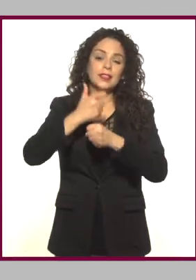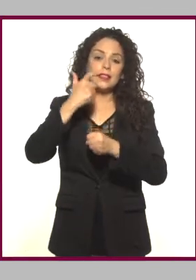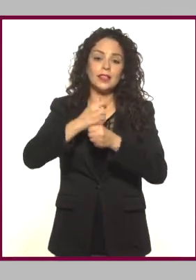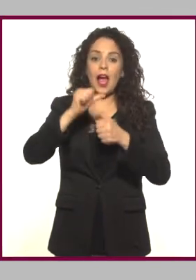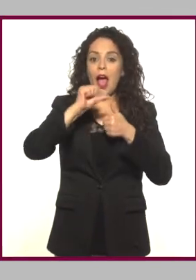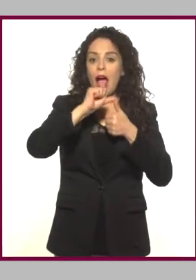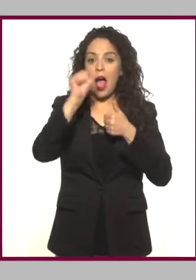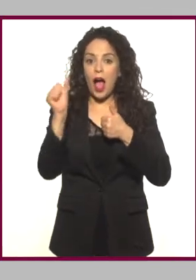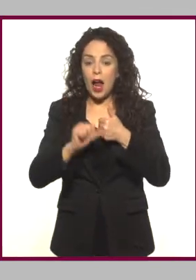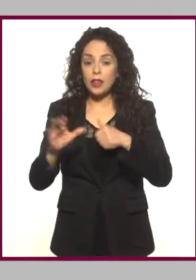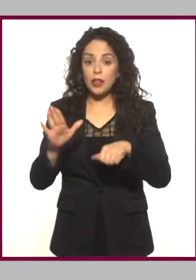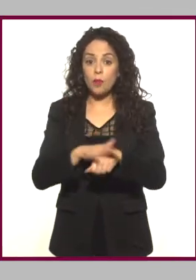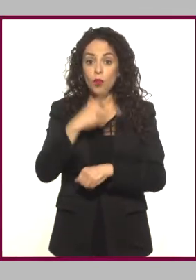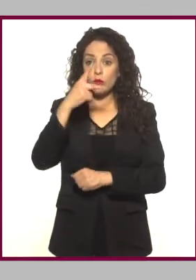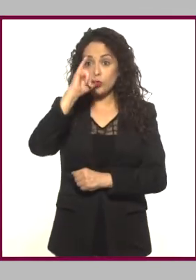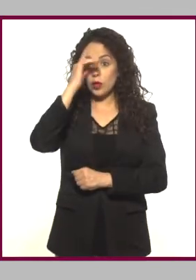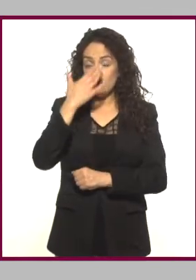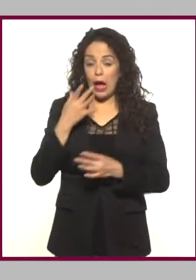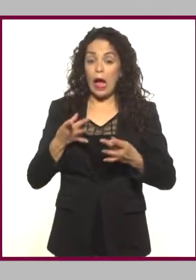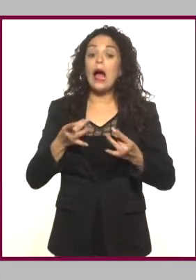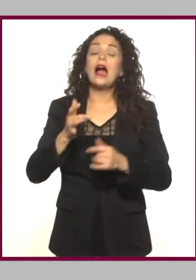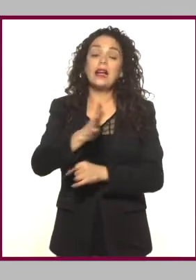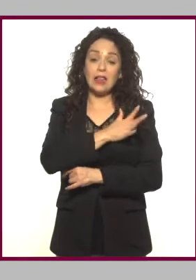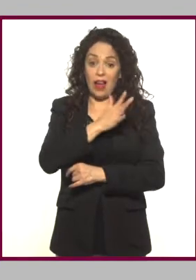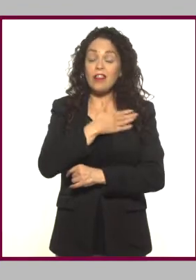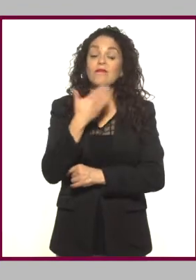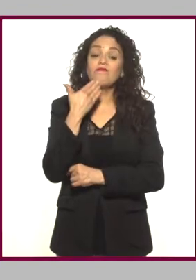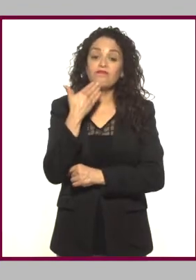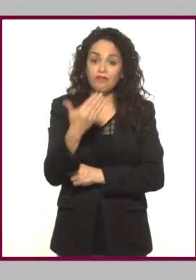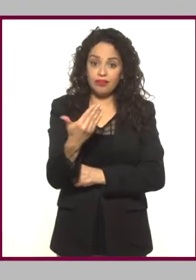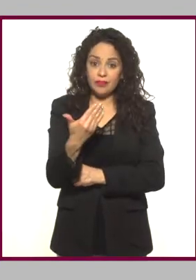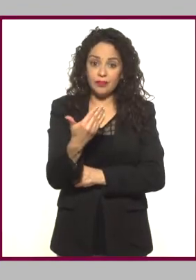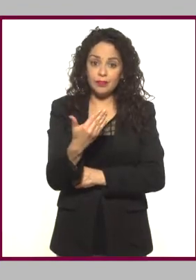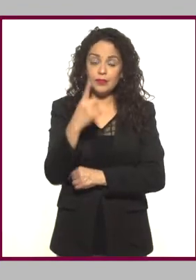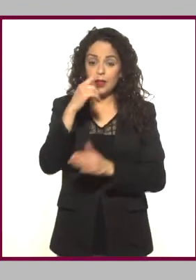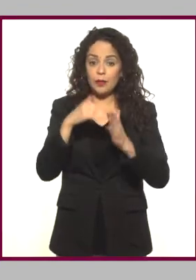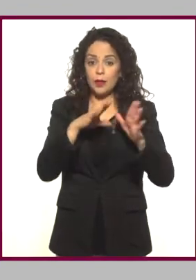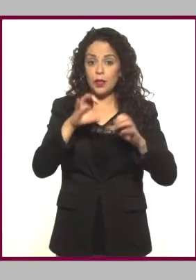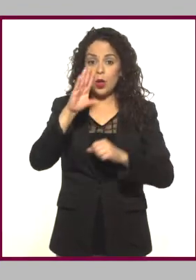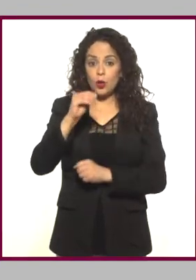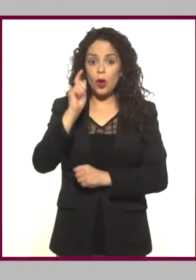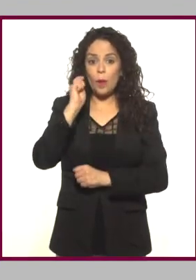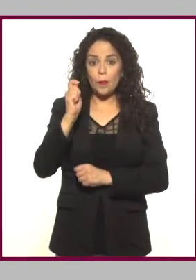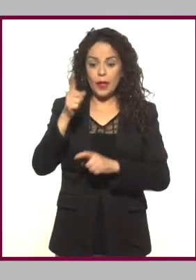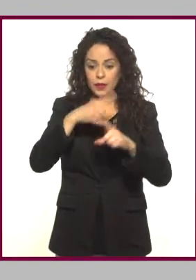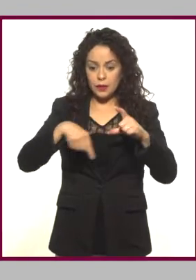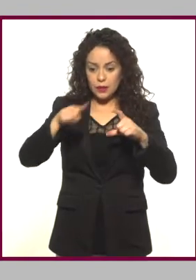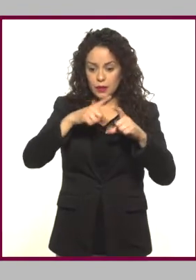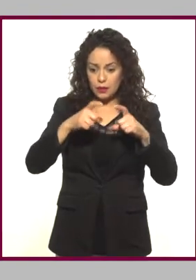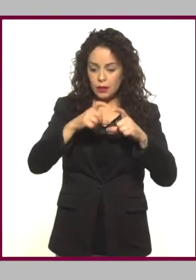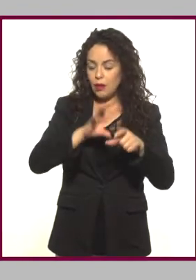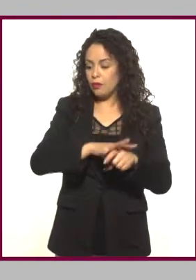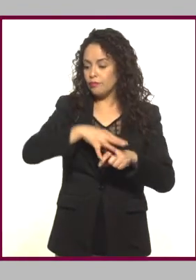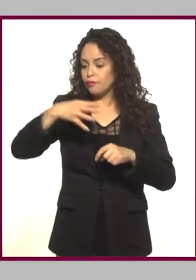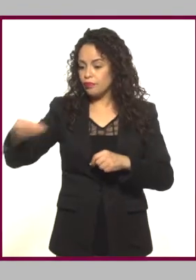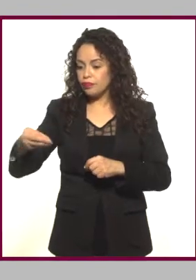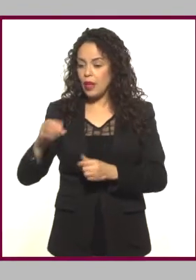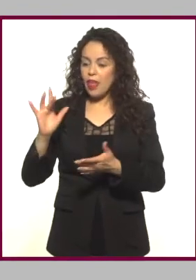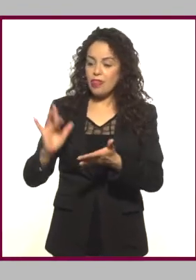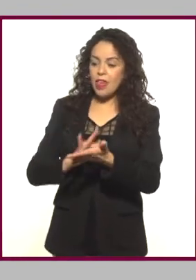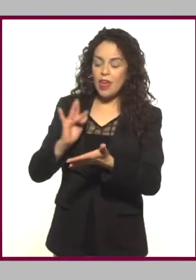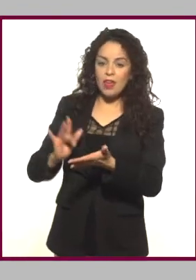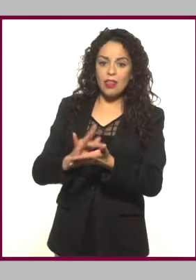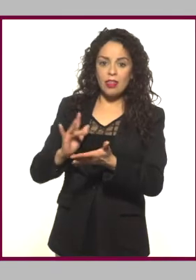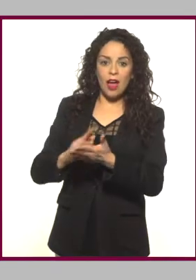arte y por su calidad de imagen. En los noventas, el video pasó del soporte en cintas magnéticas a uno digital. La